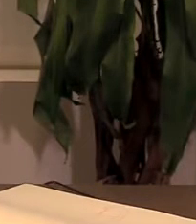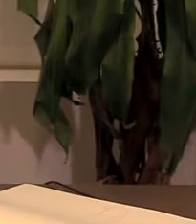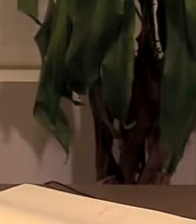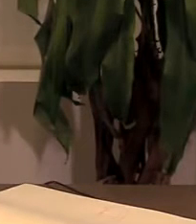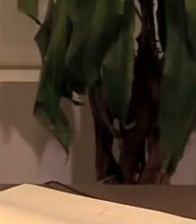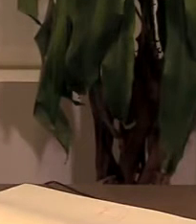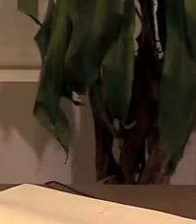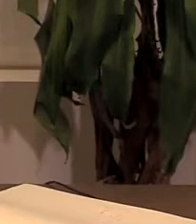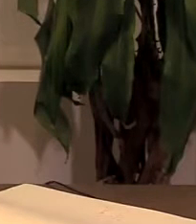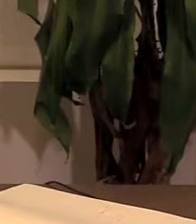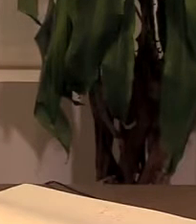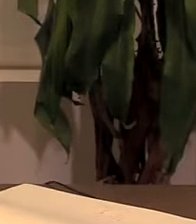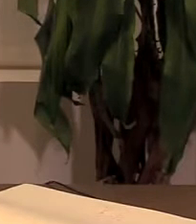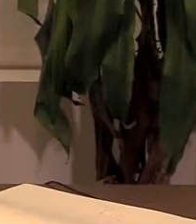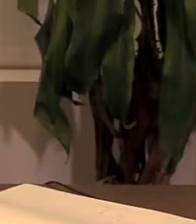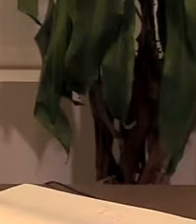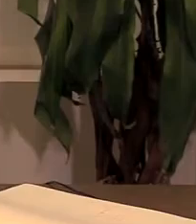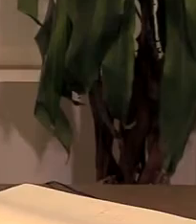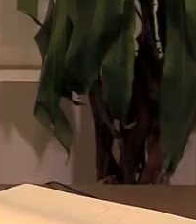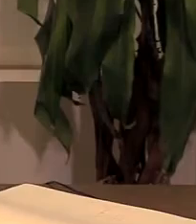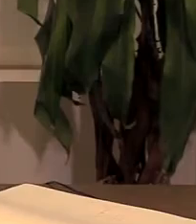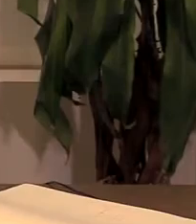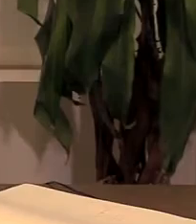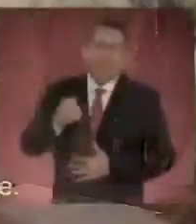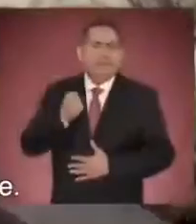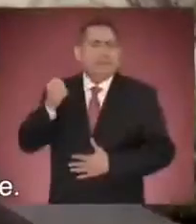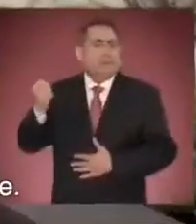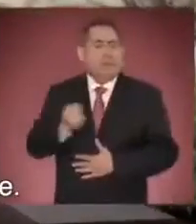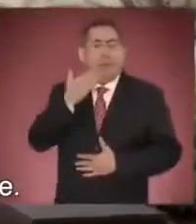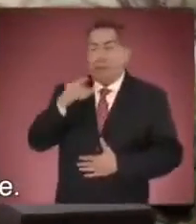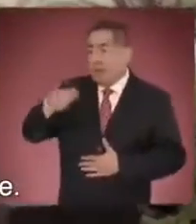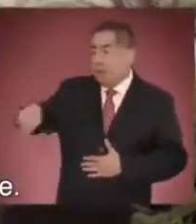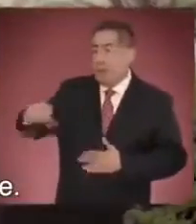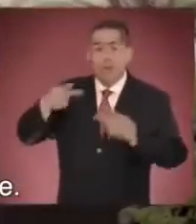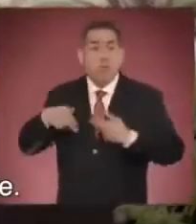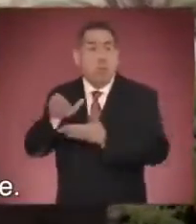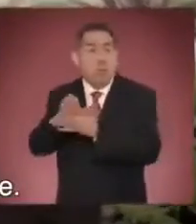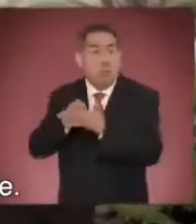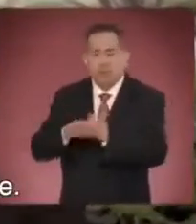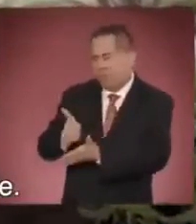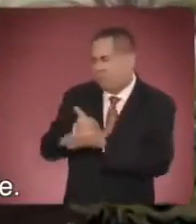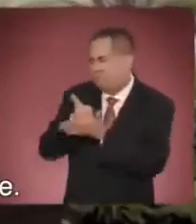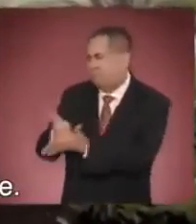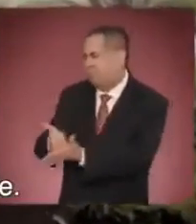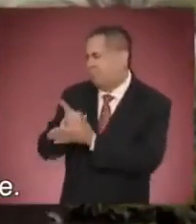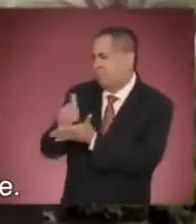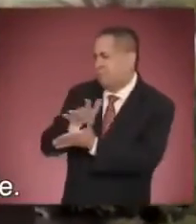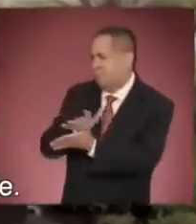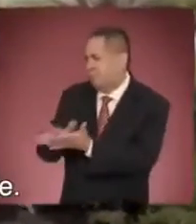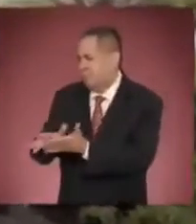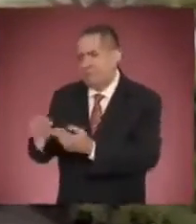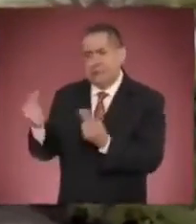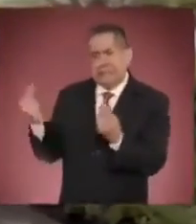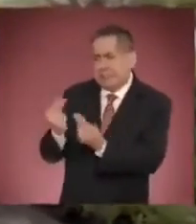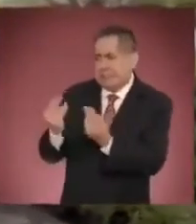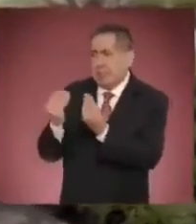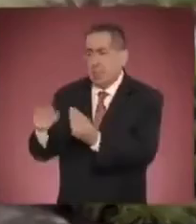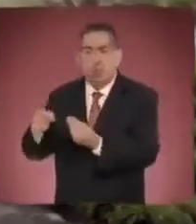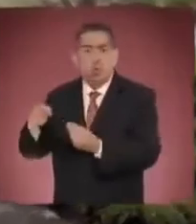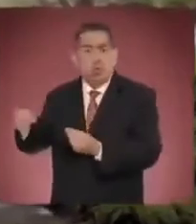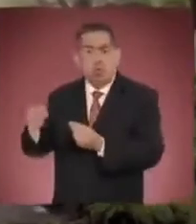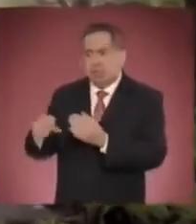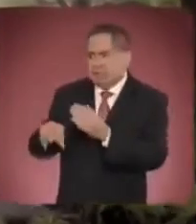mandatario, ¿se acuerdan? Este que dice, dice el Papa Francisco en el Evangelio, chale, bájale, ¿no? O sea, agarrando,